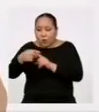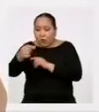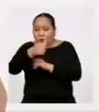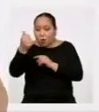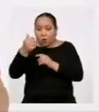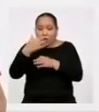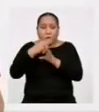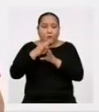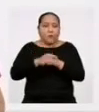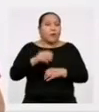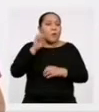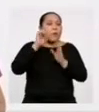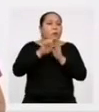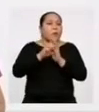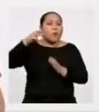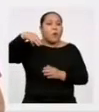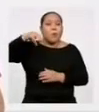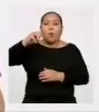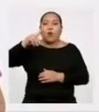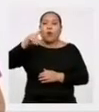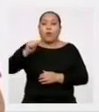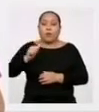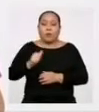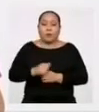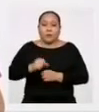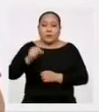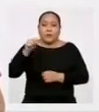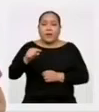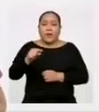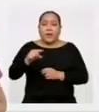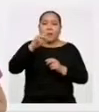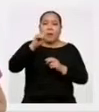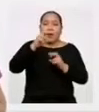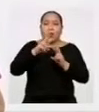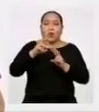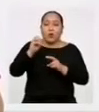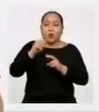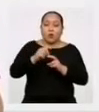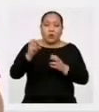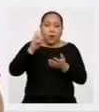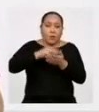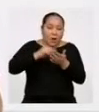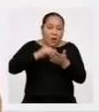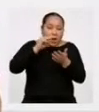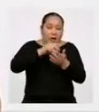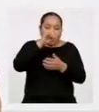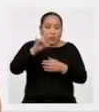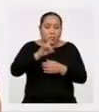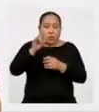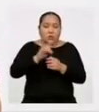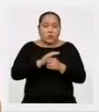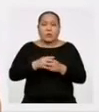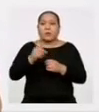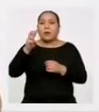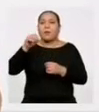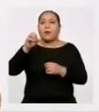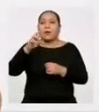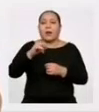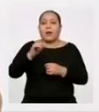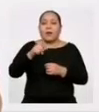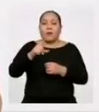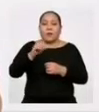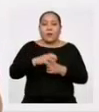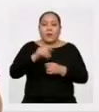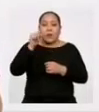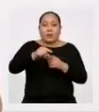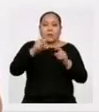Hablo de la moda El valor de la variable que más repite Se simboliza como MO